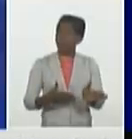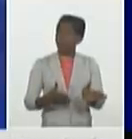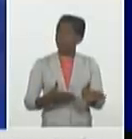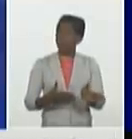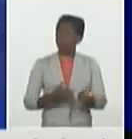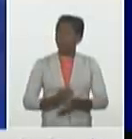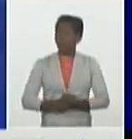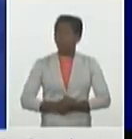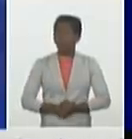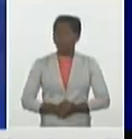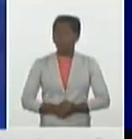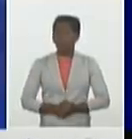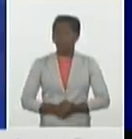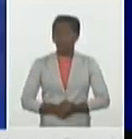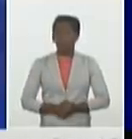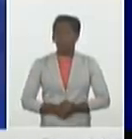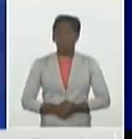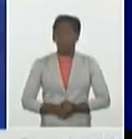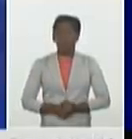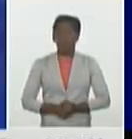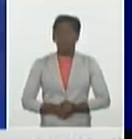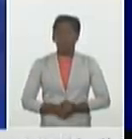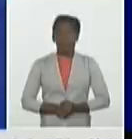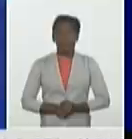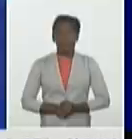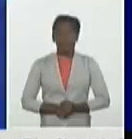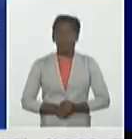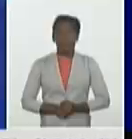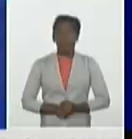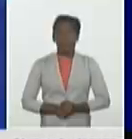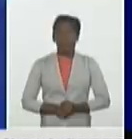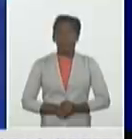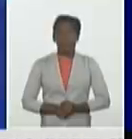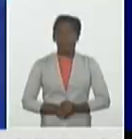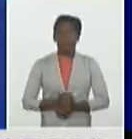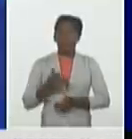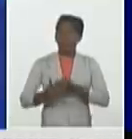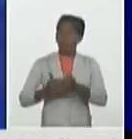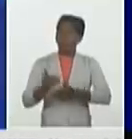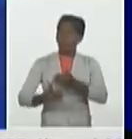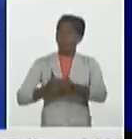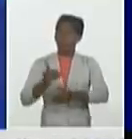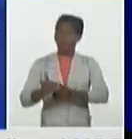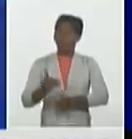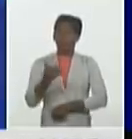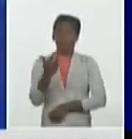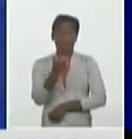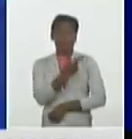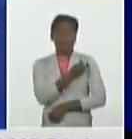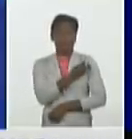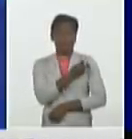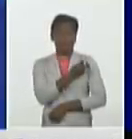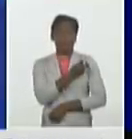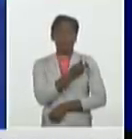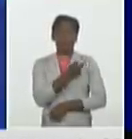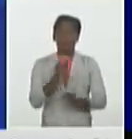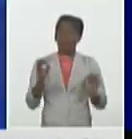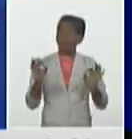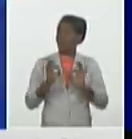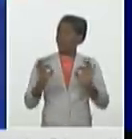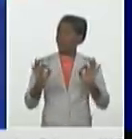todavía el proceso de intervención sanitaria con los candidatos vacunales, pues no alcanza una cifra